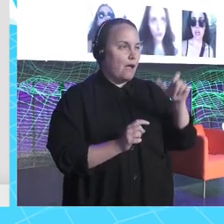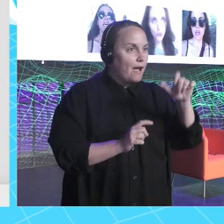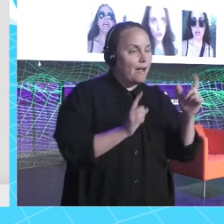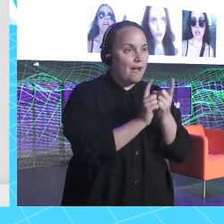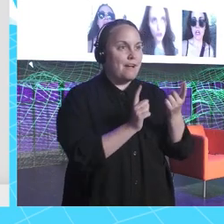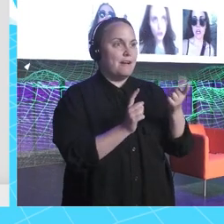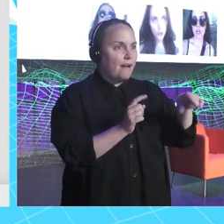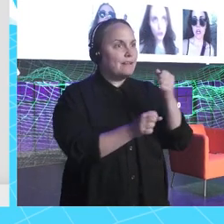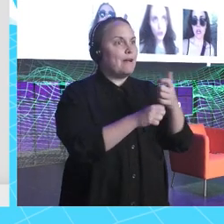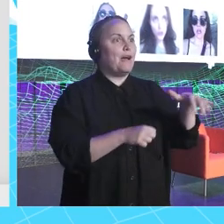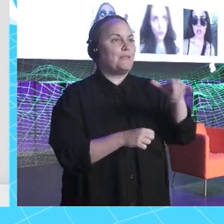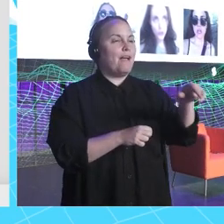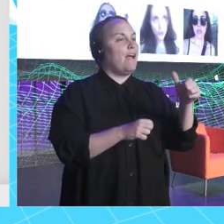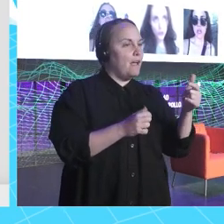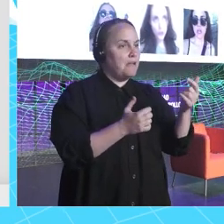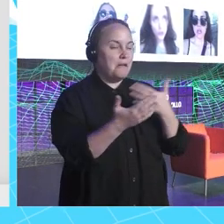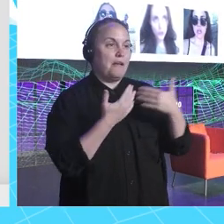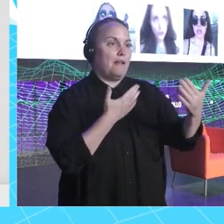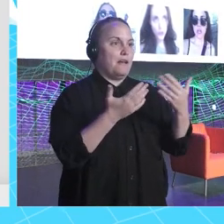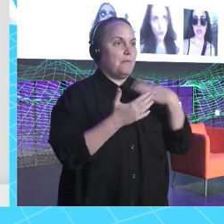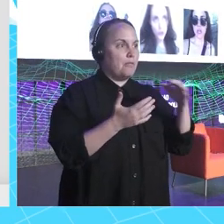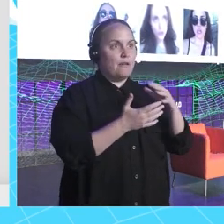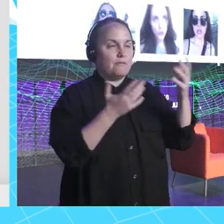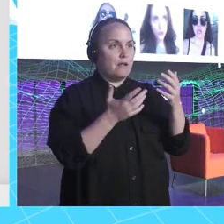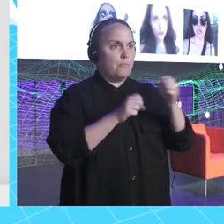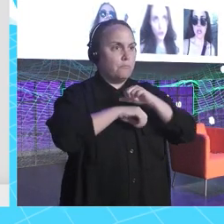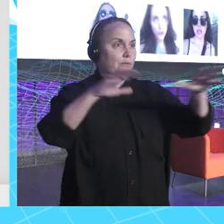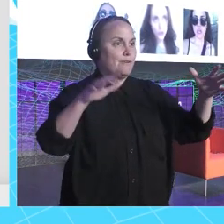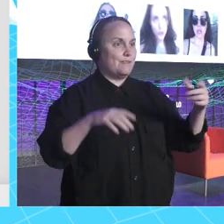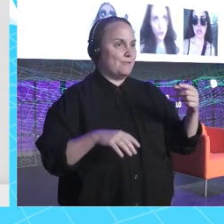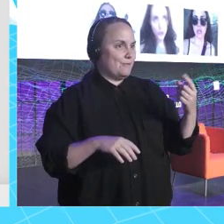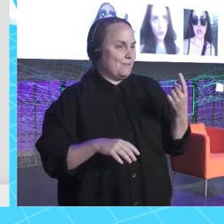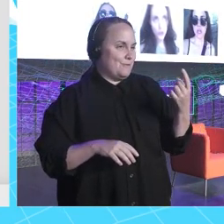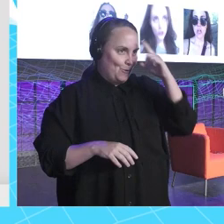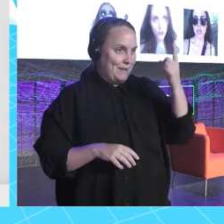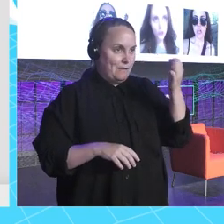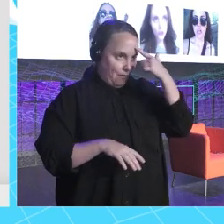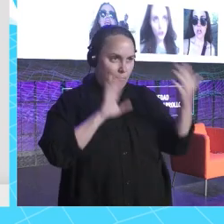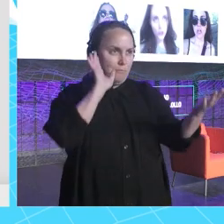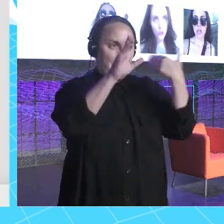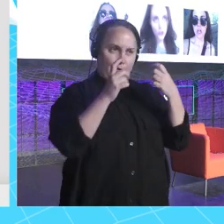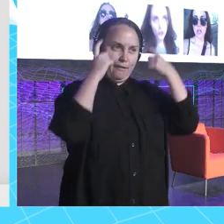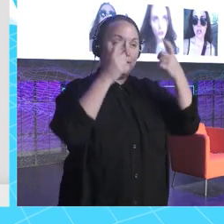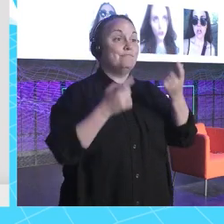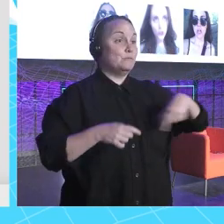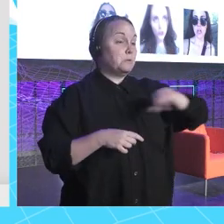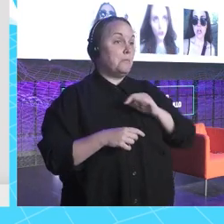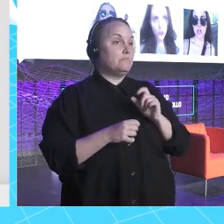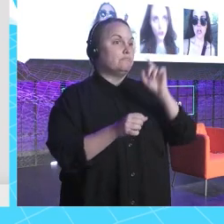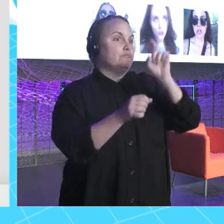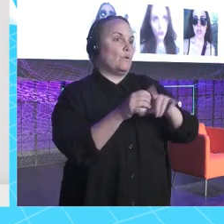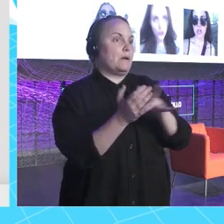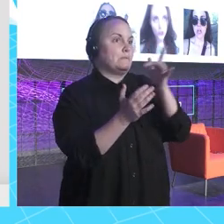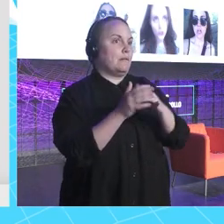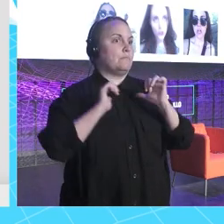que de repente trabaja en tal sitio y de repente estalla. Nunca lo sabes. Entonces, nosotros nos metimos en la revista, sin